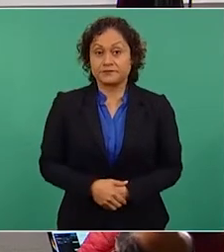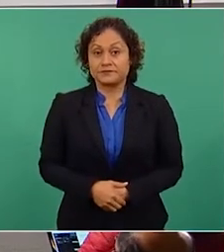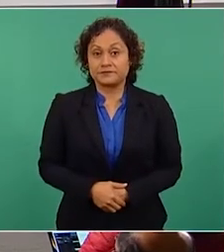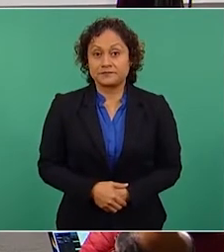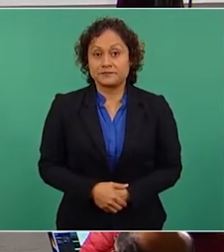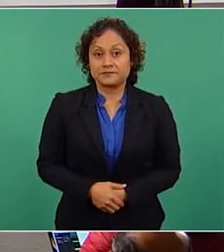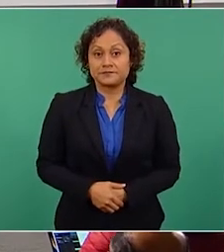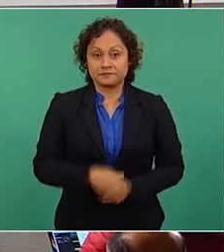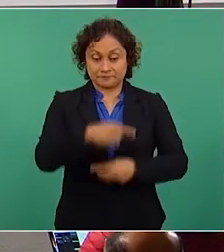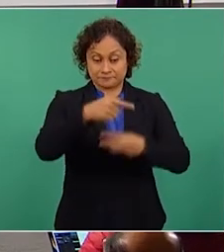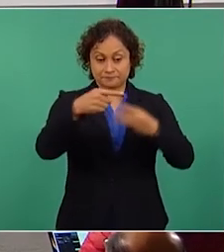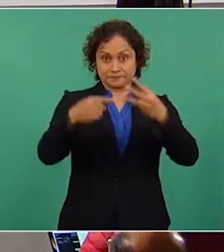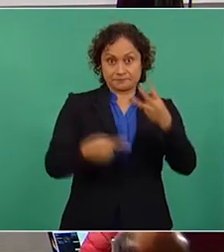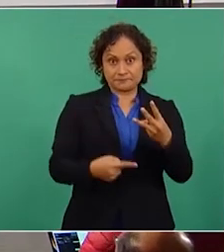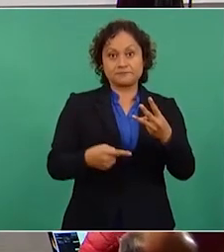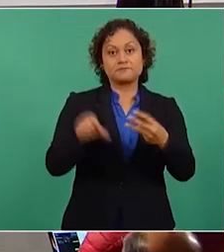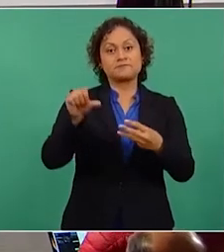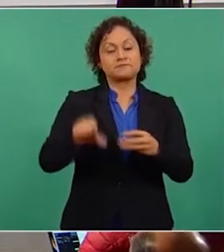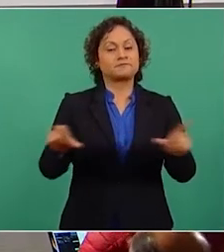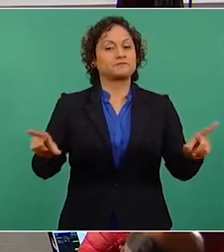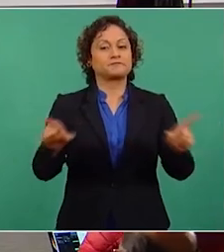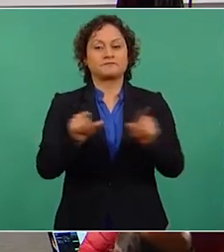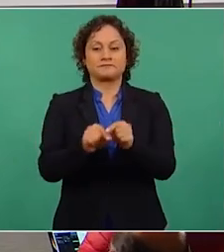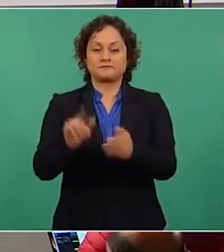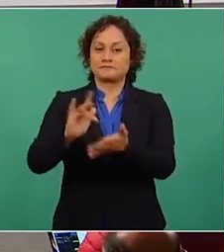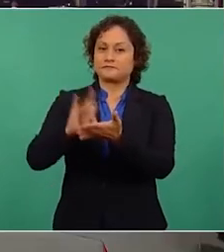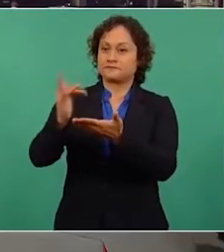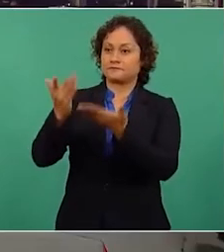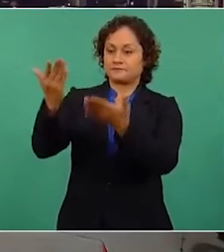Hasta aquí la sección de hoy. Muchas gracias. Gracias, señor presidente.